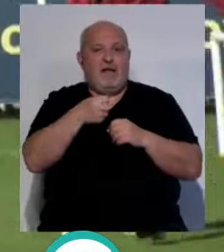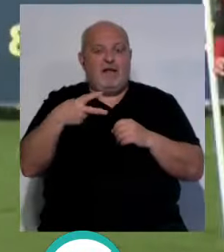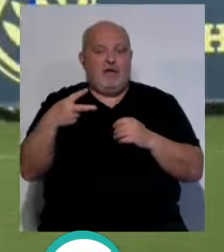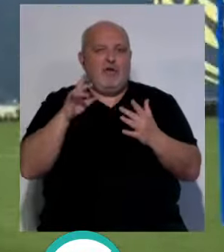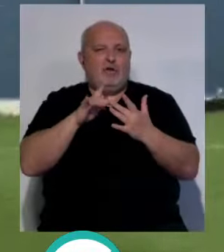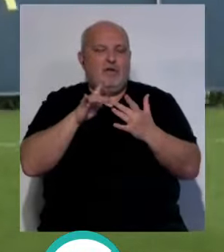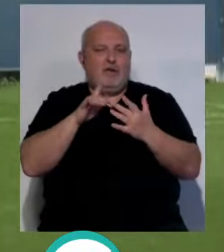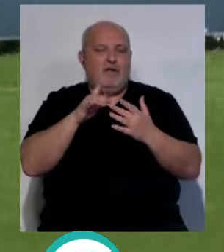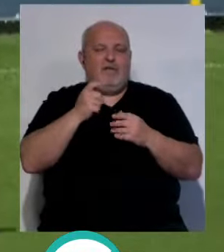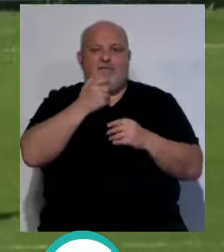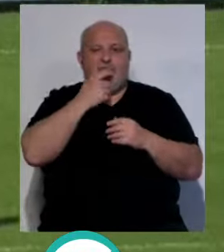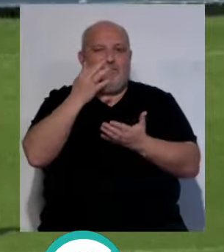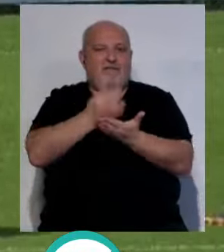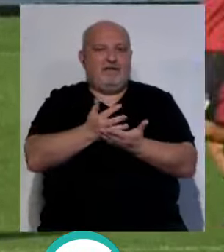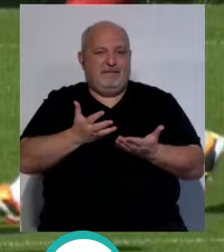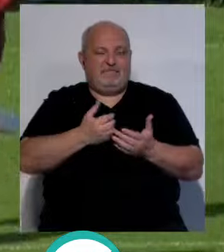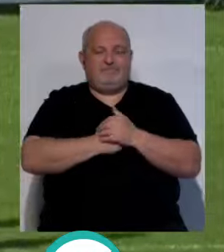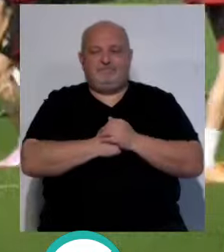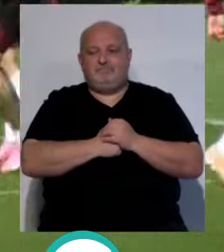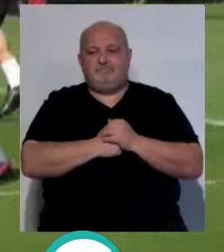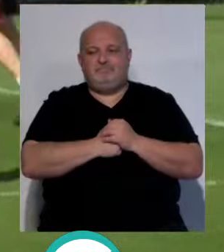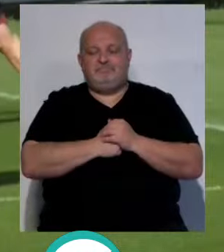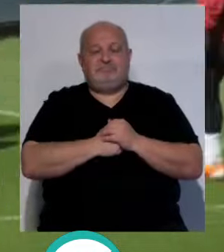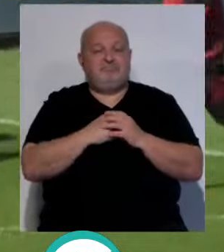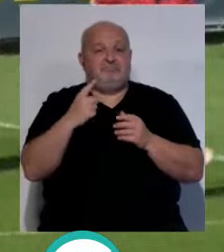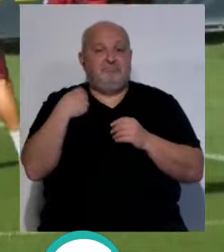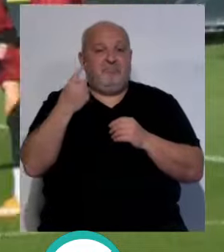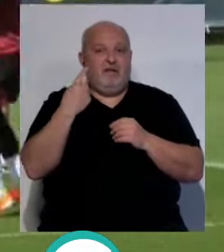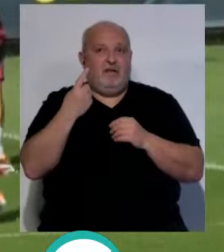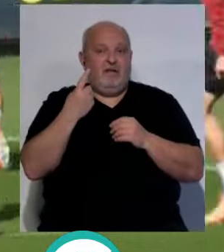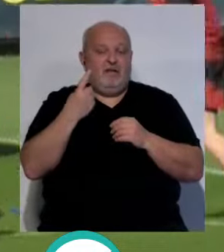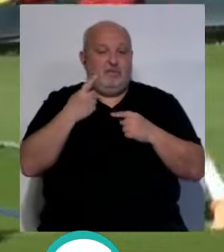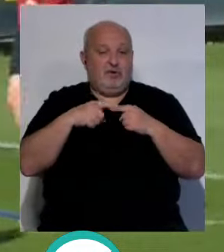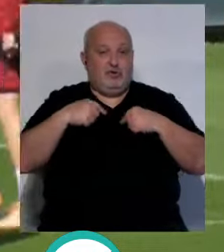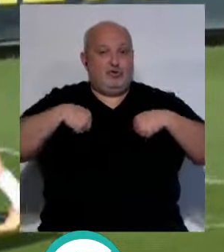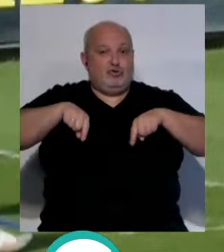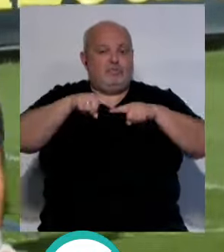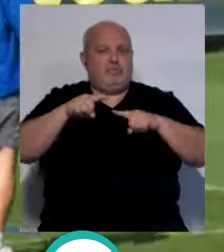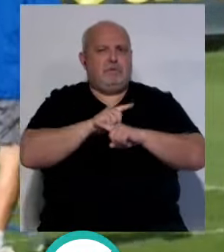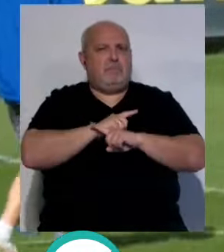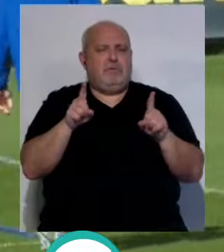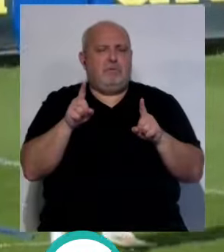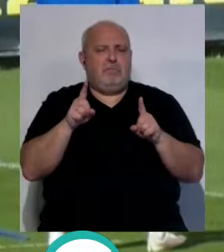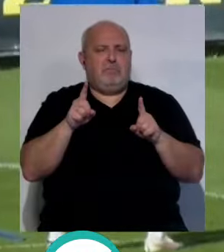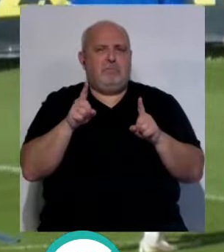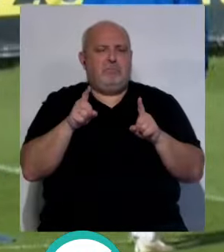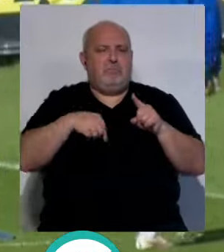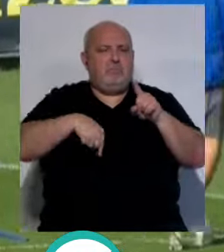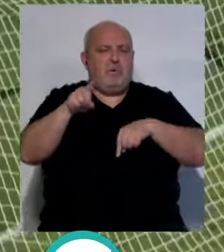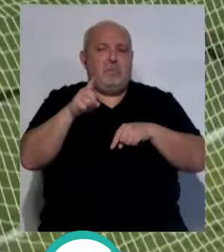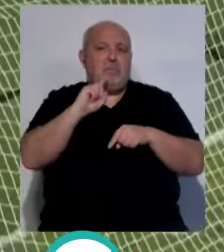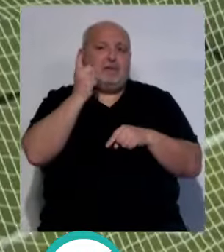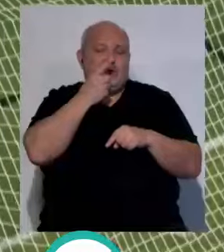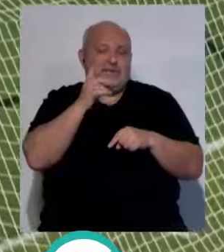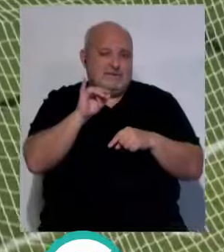contacto, seguro que se pita falta. Y ellos, yo, bueno, y nosotros, tampoco he llegado mucho a esa puerta. Fue una mala suerte,